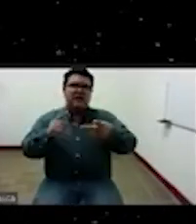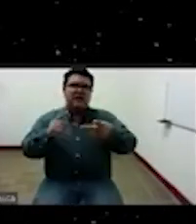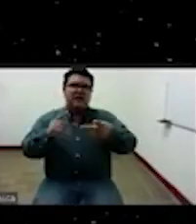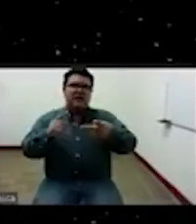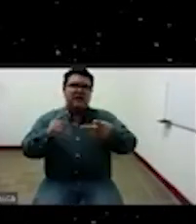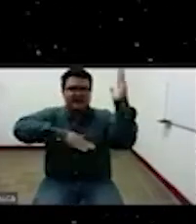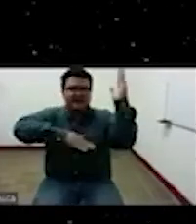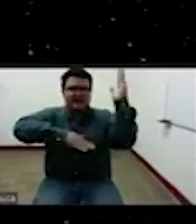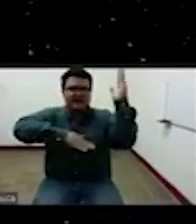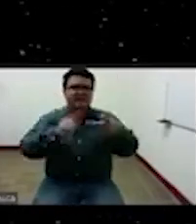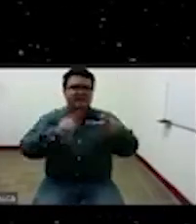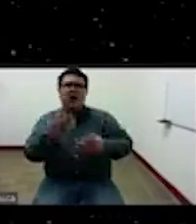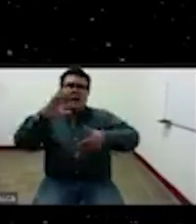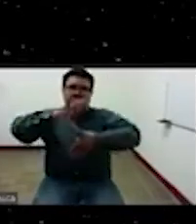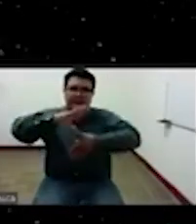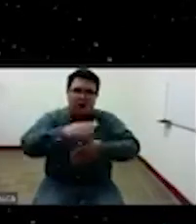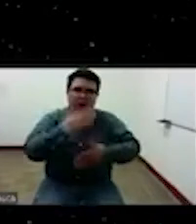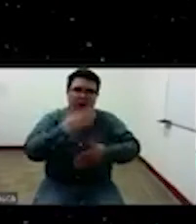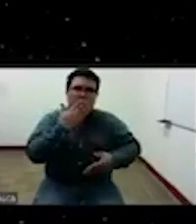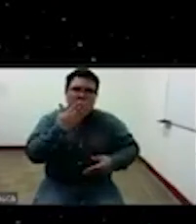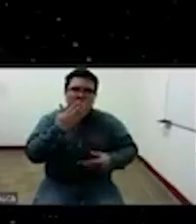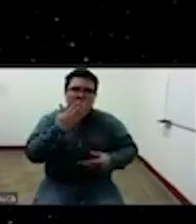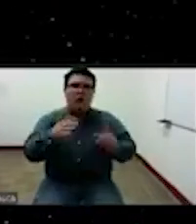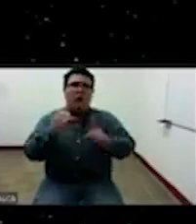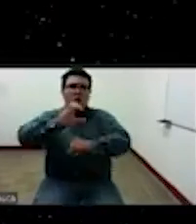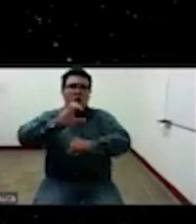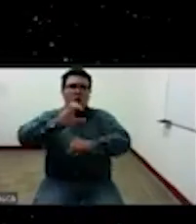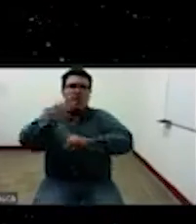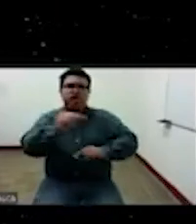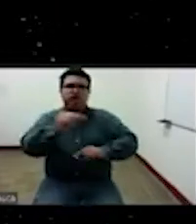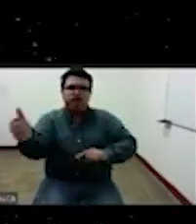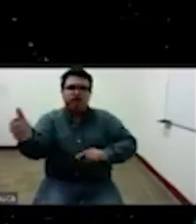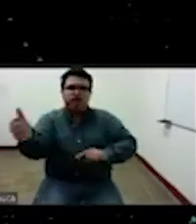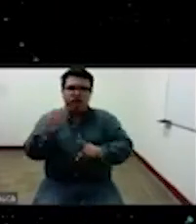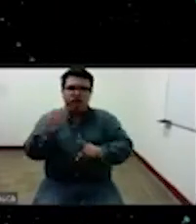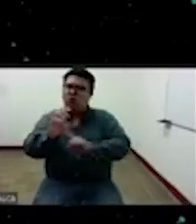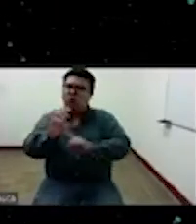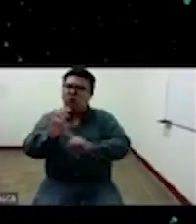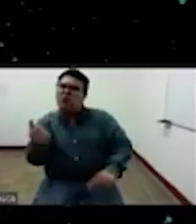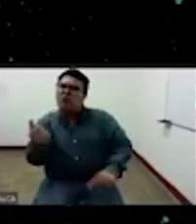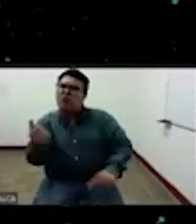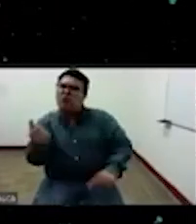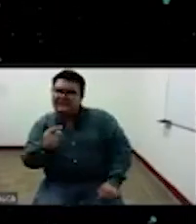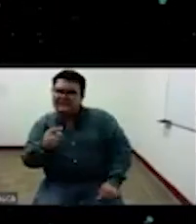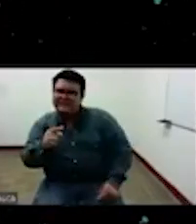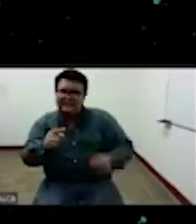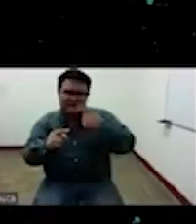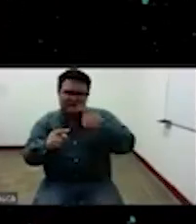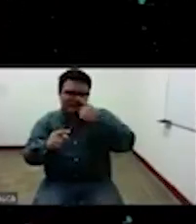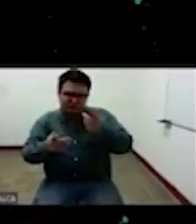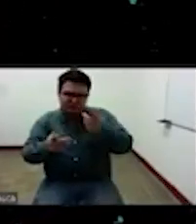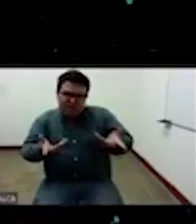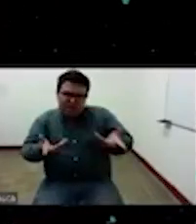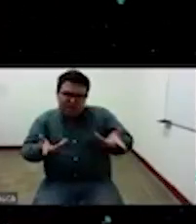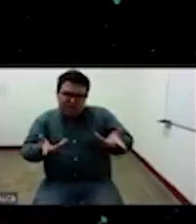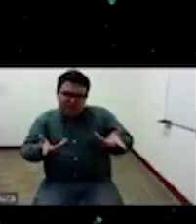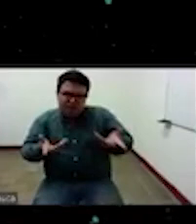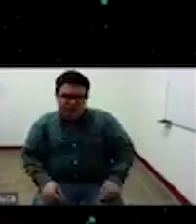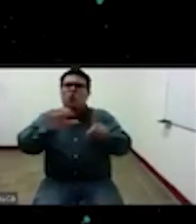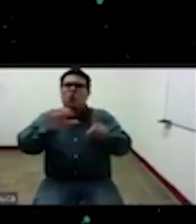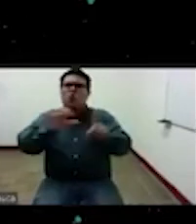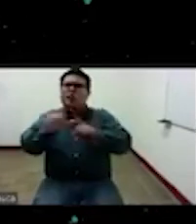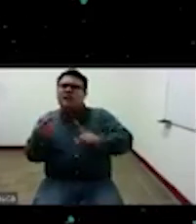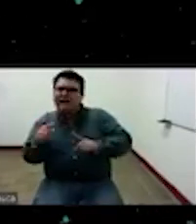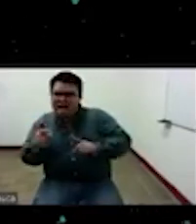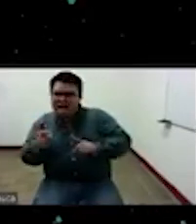amerindia y la india y aquí en otras culturas lo que hago es por ejemplo introducirle el tema de las